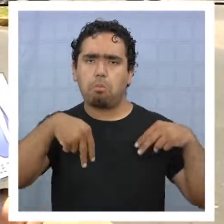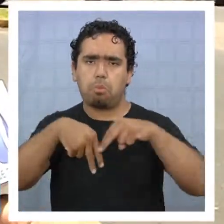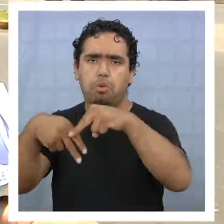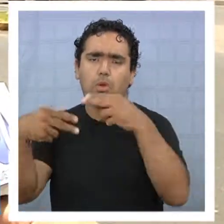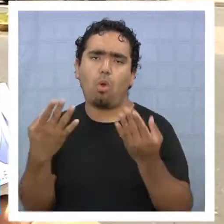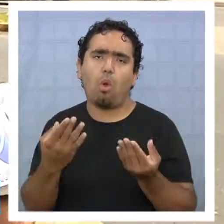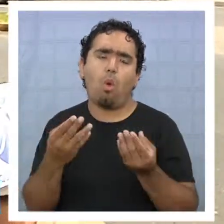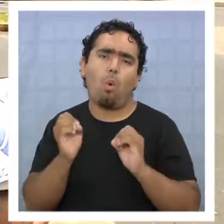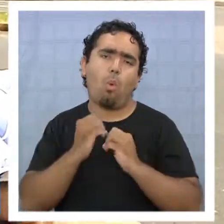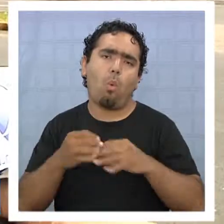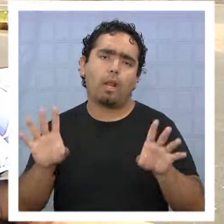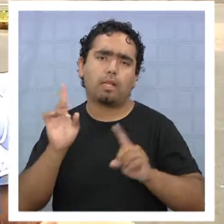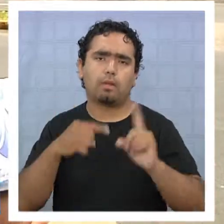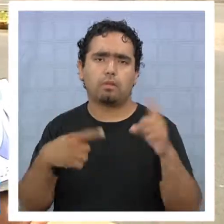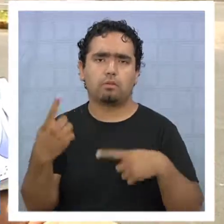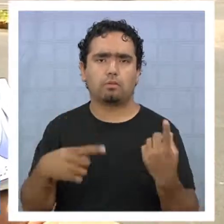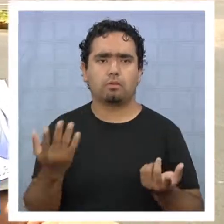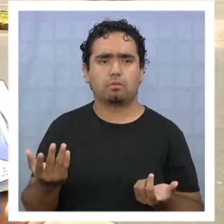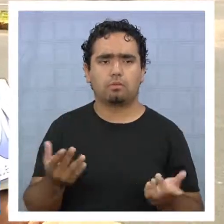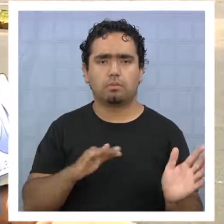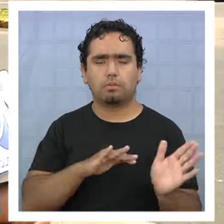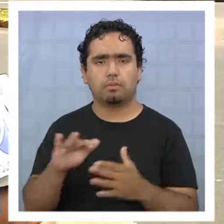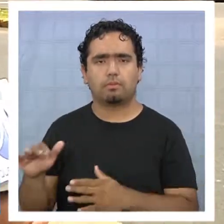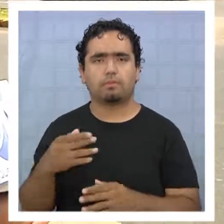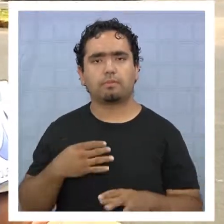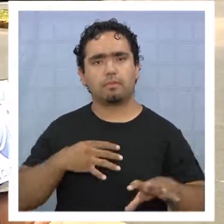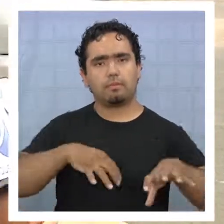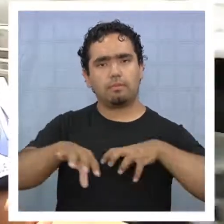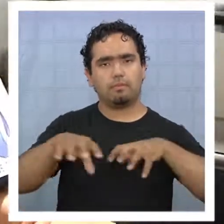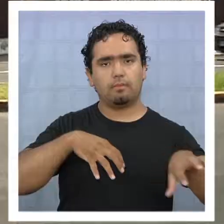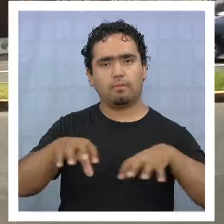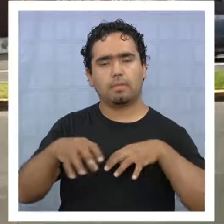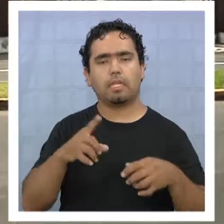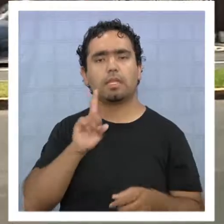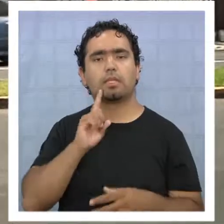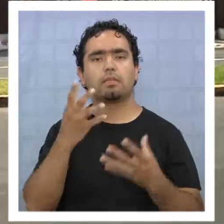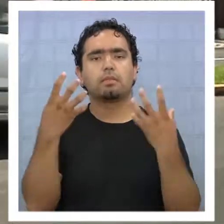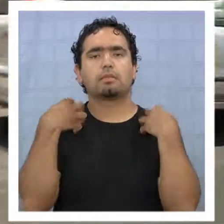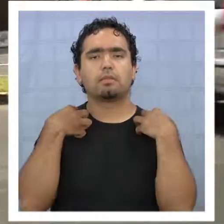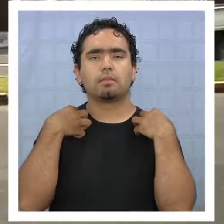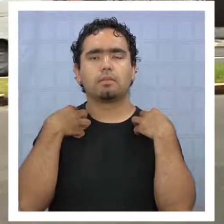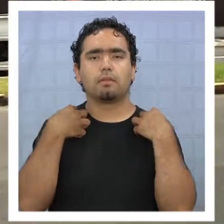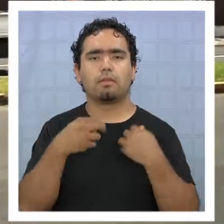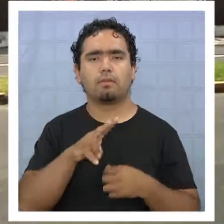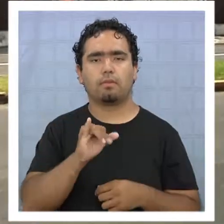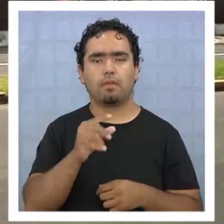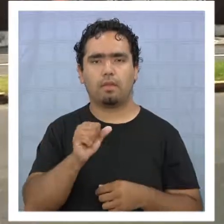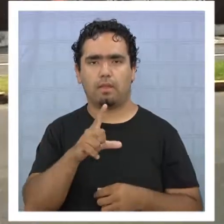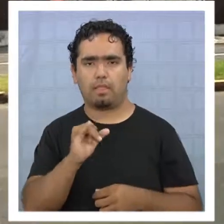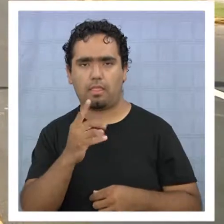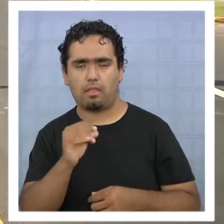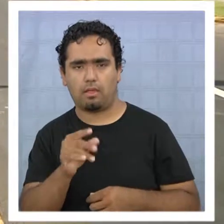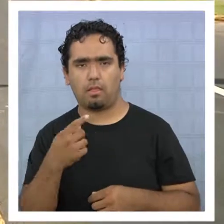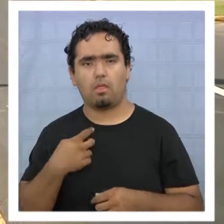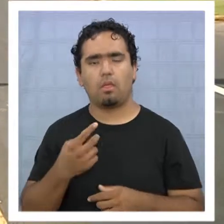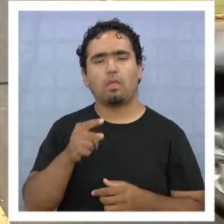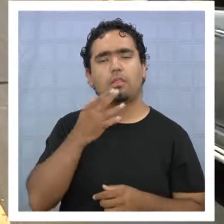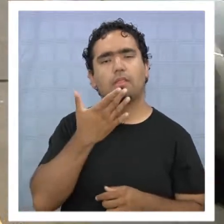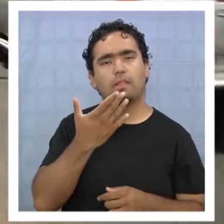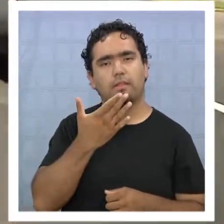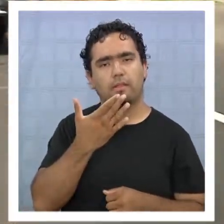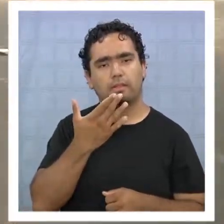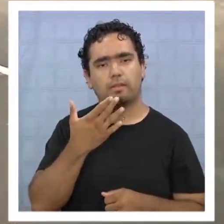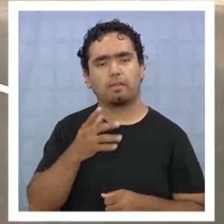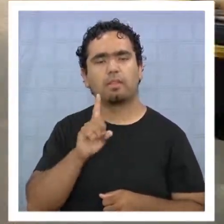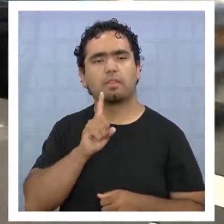puede haber un atropello, cualquier cosa. Mal para mí. Las actividades son responsabilidad de vialidad, en